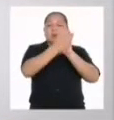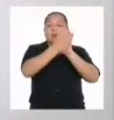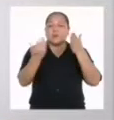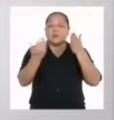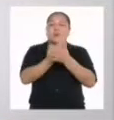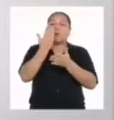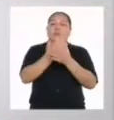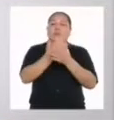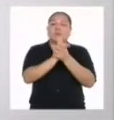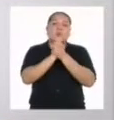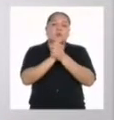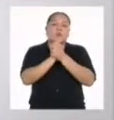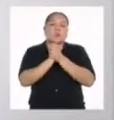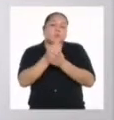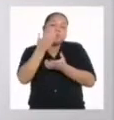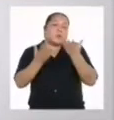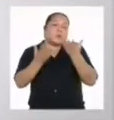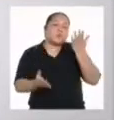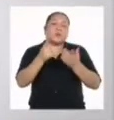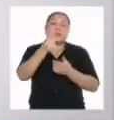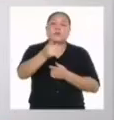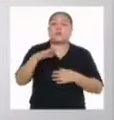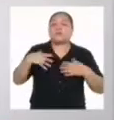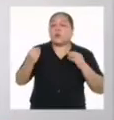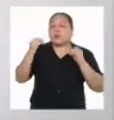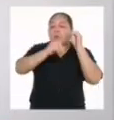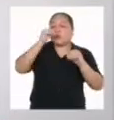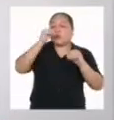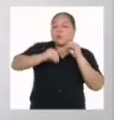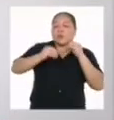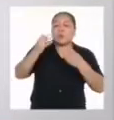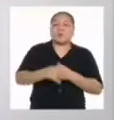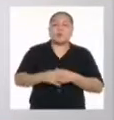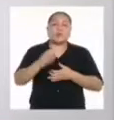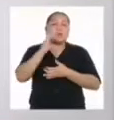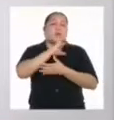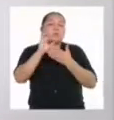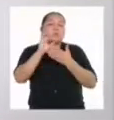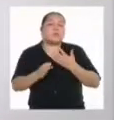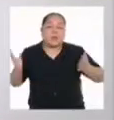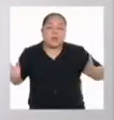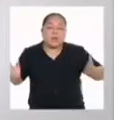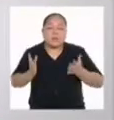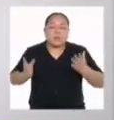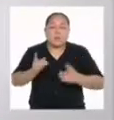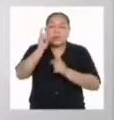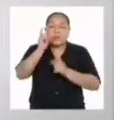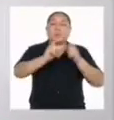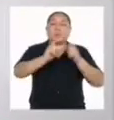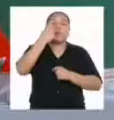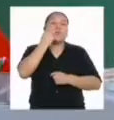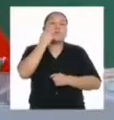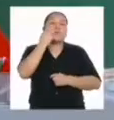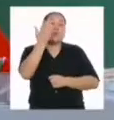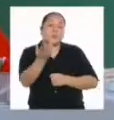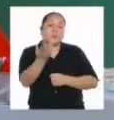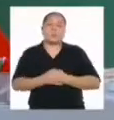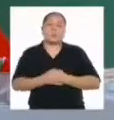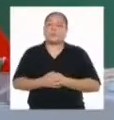nuevas amistades Quizás podrías colocar cualidades que animen a las personas a conocerte